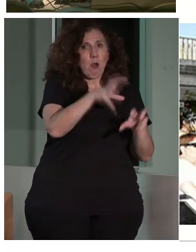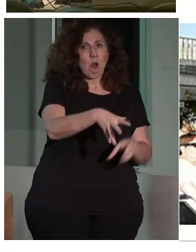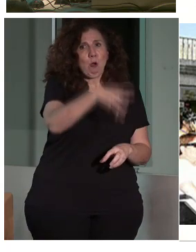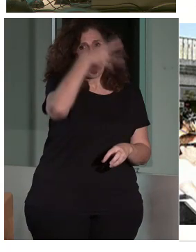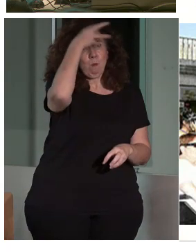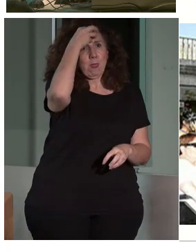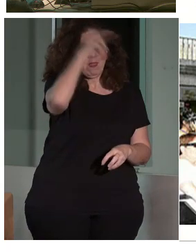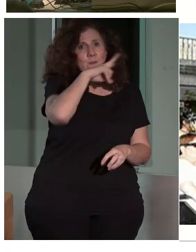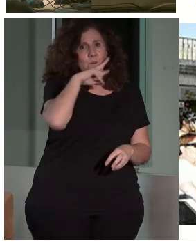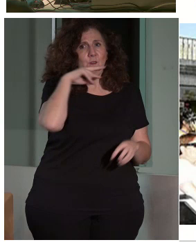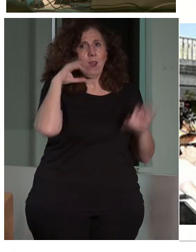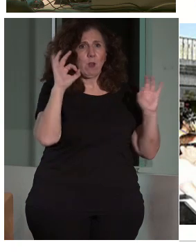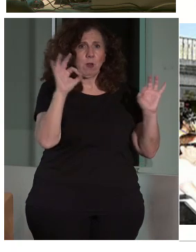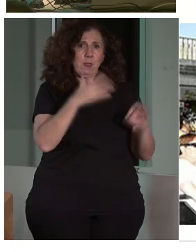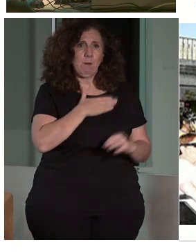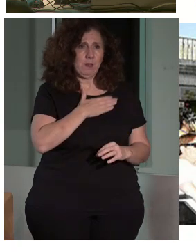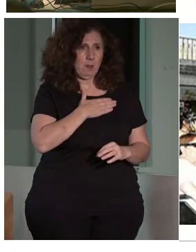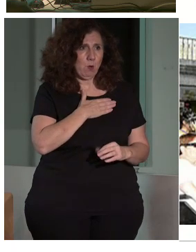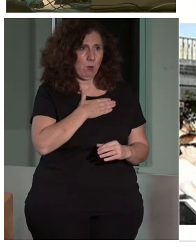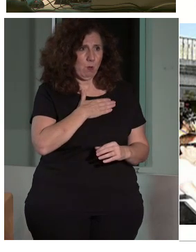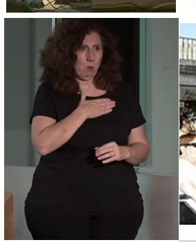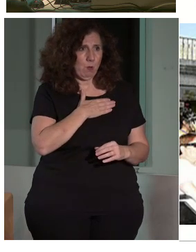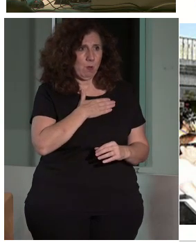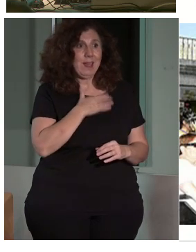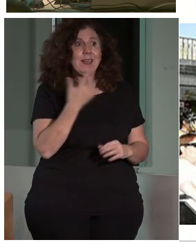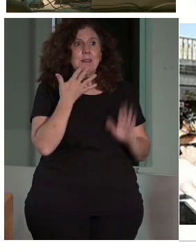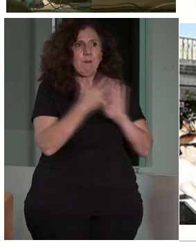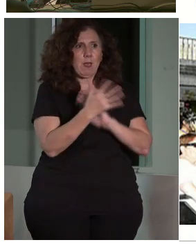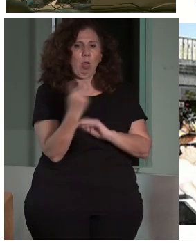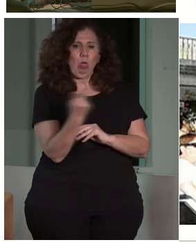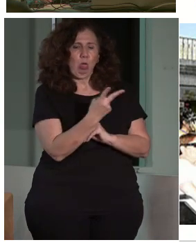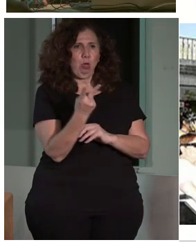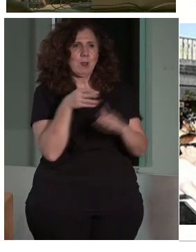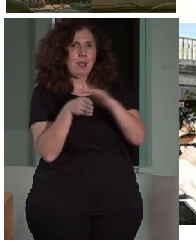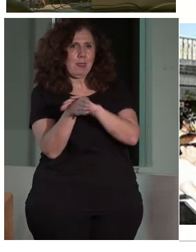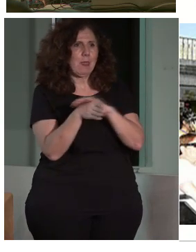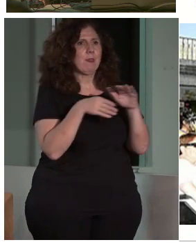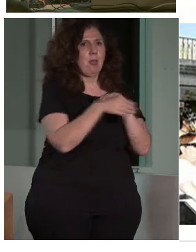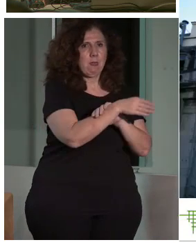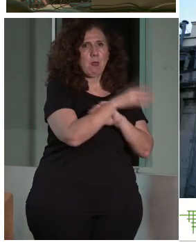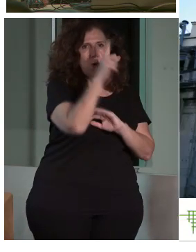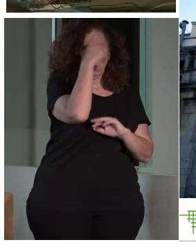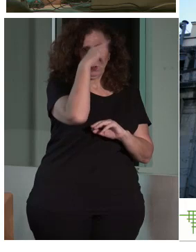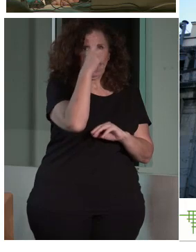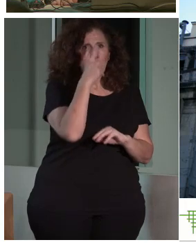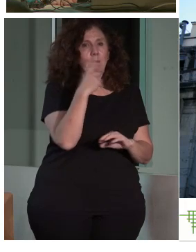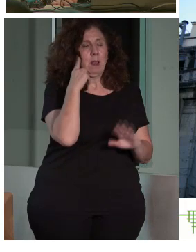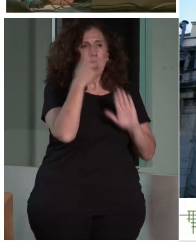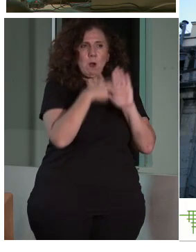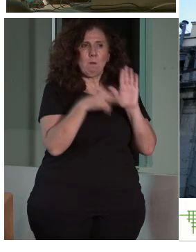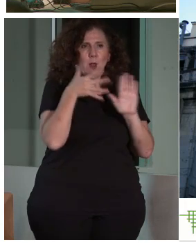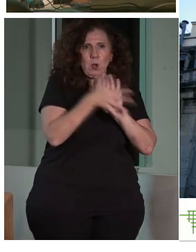y los valores de ese patrimonio que tenemos delante. Por lo tanto, es la combinación de estas dos accesividades, ¿no?, y así viene definida la norma.